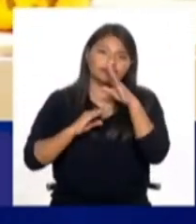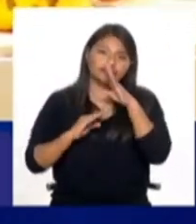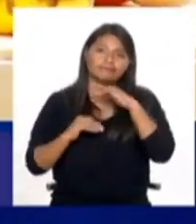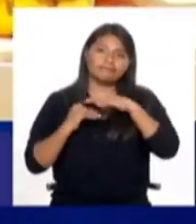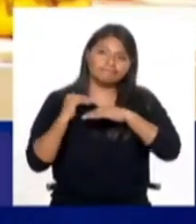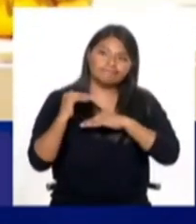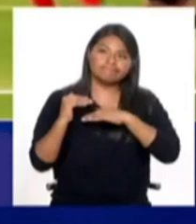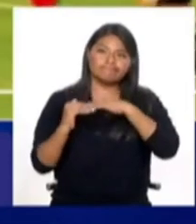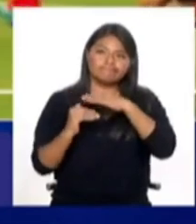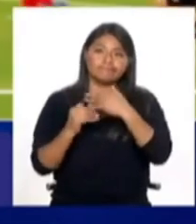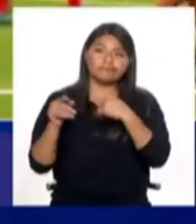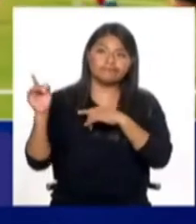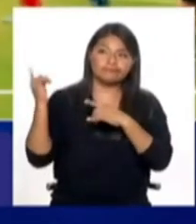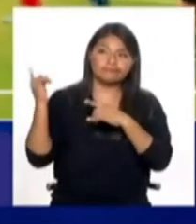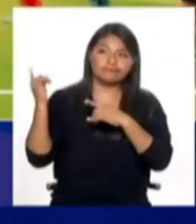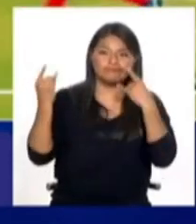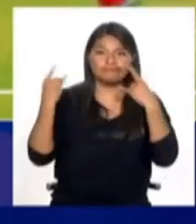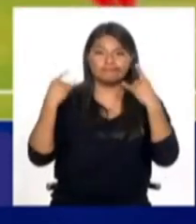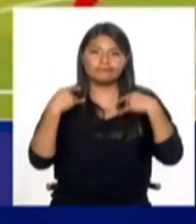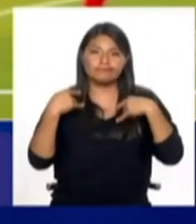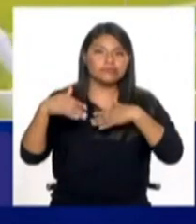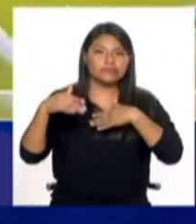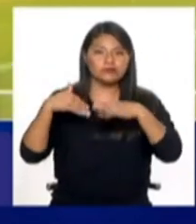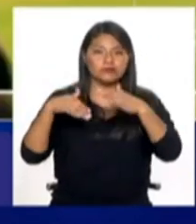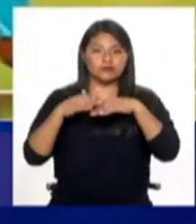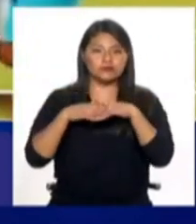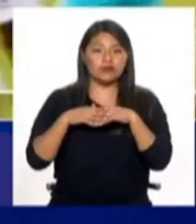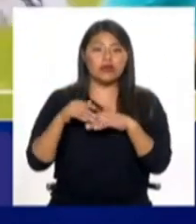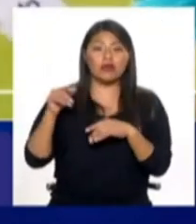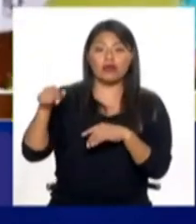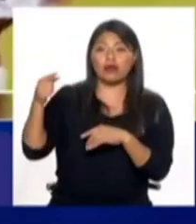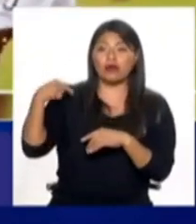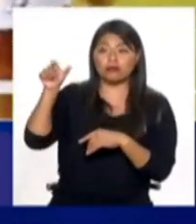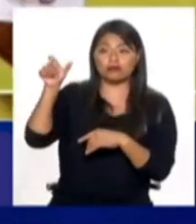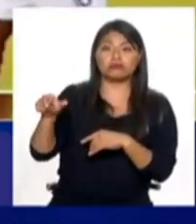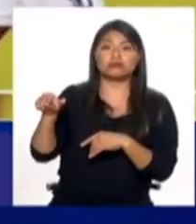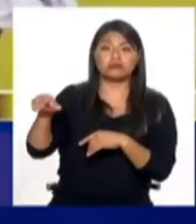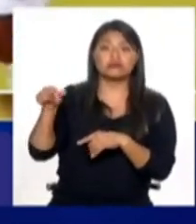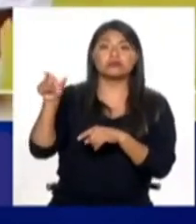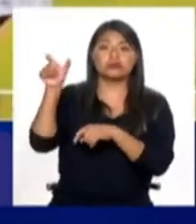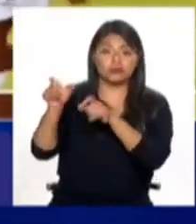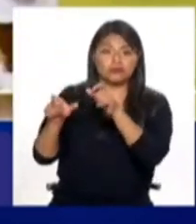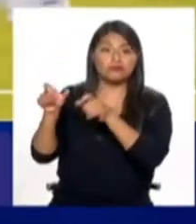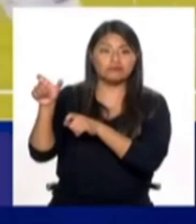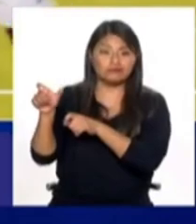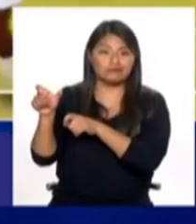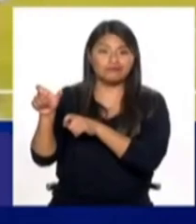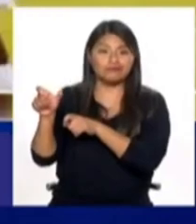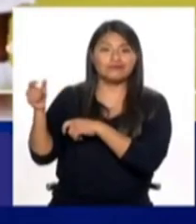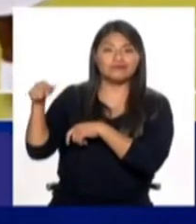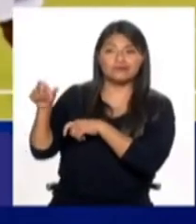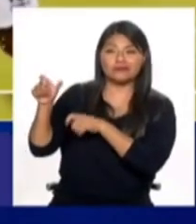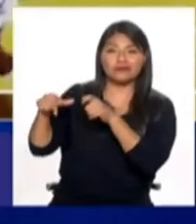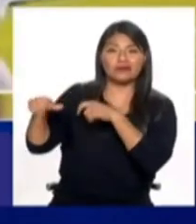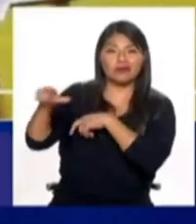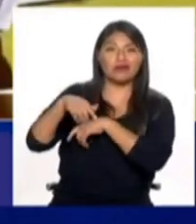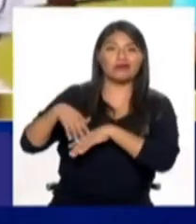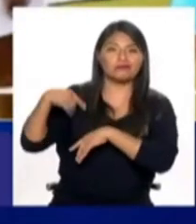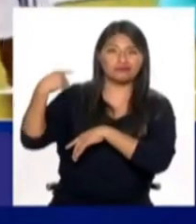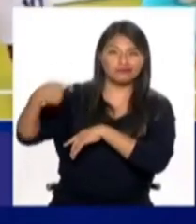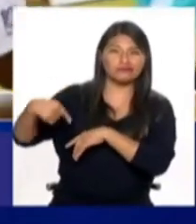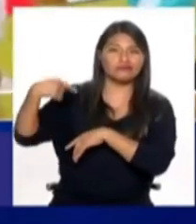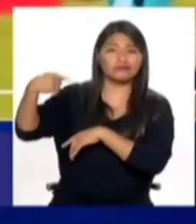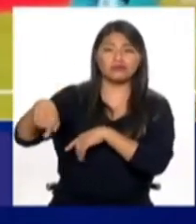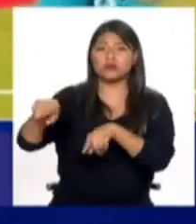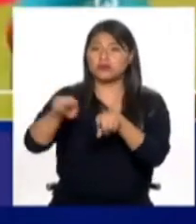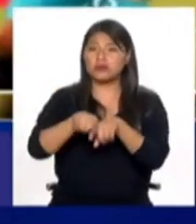normalización del racismo no solamente se da por parte de los agresores, sino también por parte de quienes muchas veces han sido víctimas